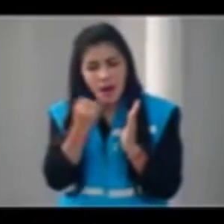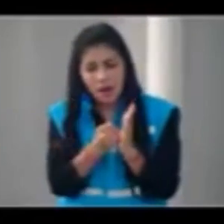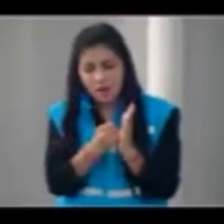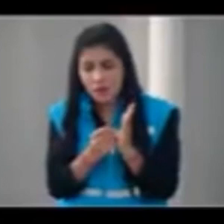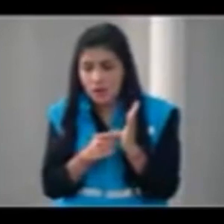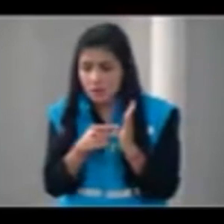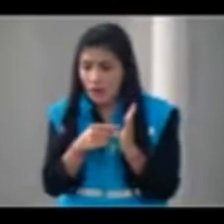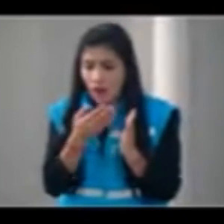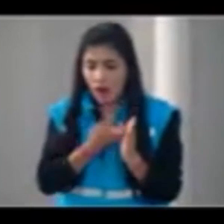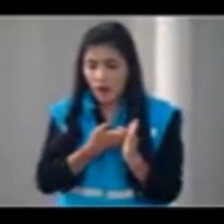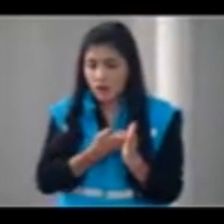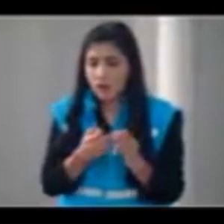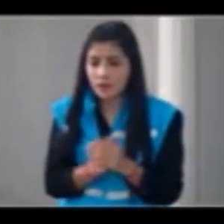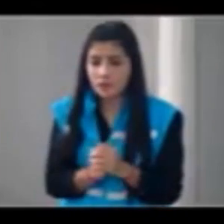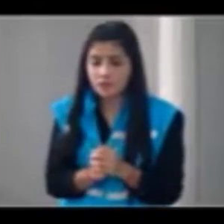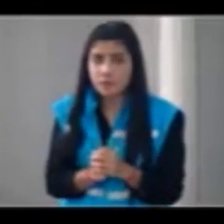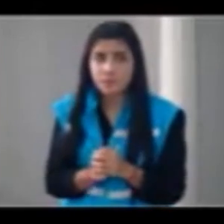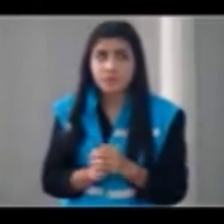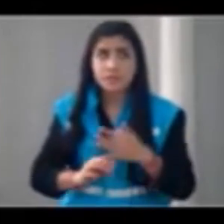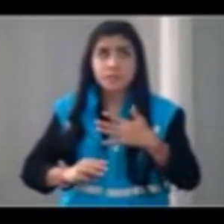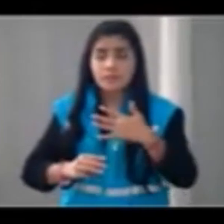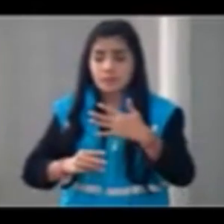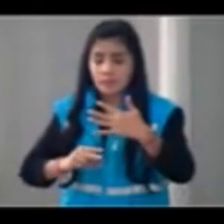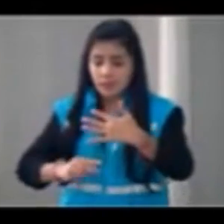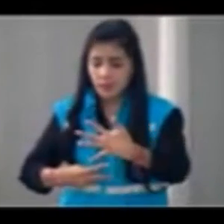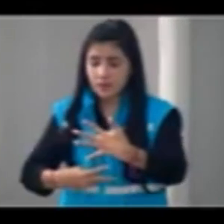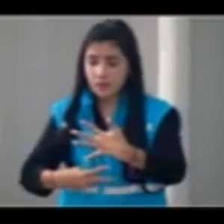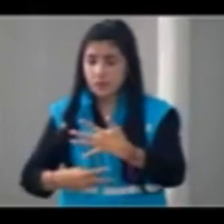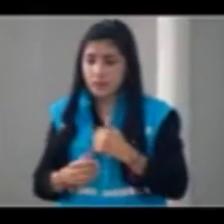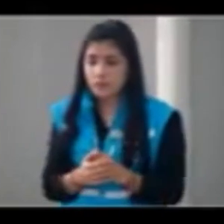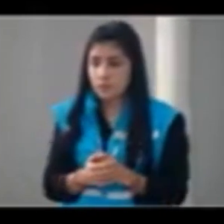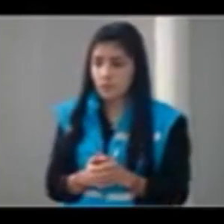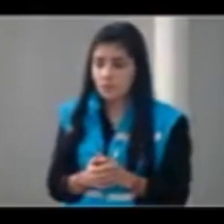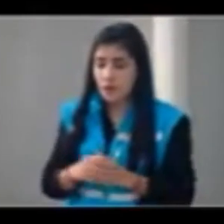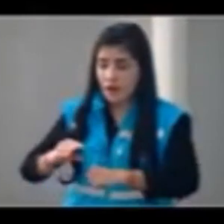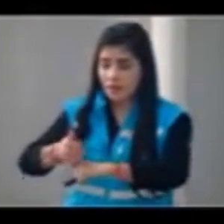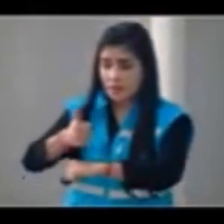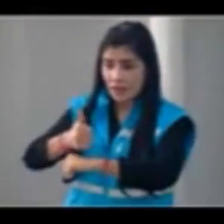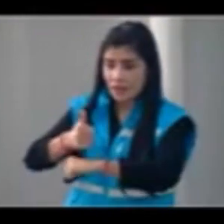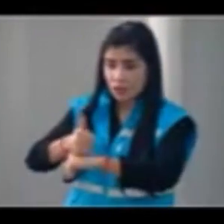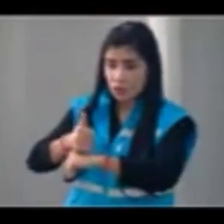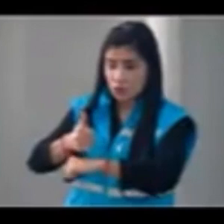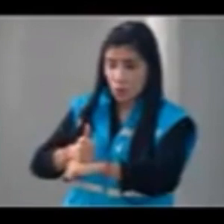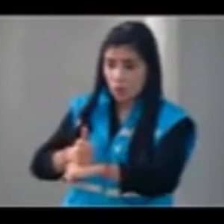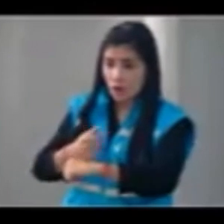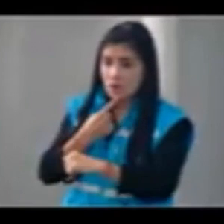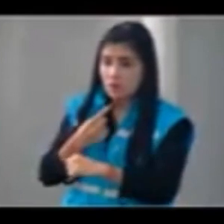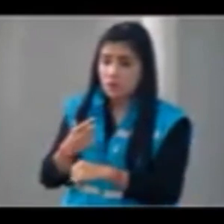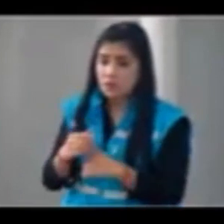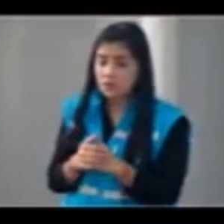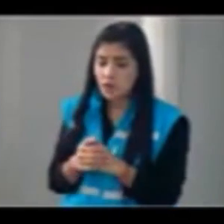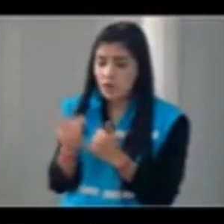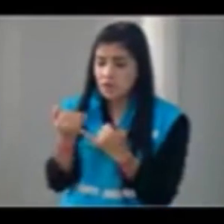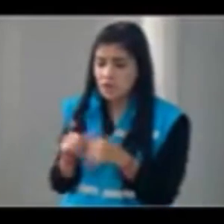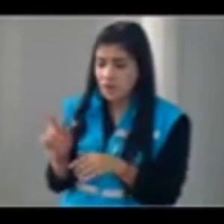Octavo punto. En una entrevista para el periódico El Mundo, la gerente Mabel anunció que para finales de febrero estarían consolidados los estados